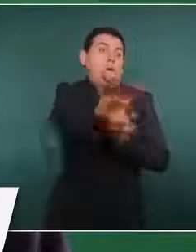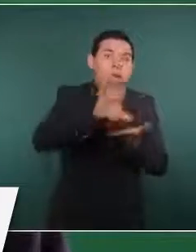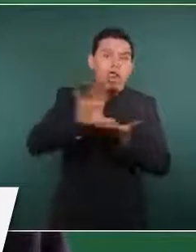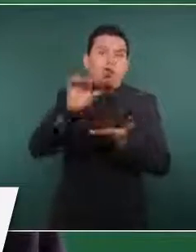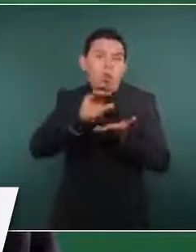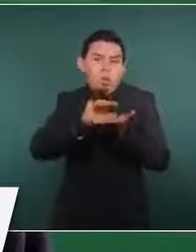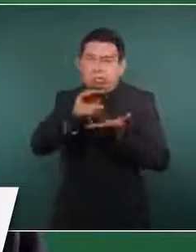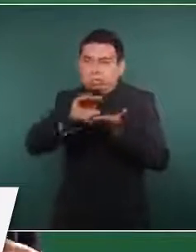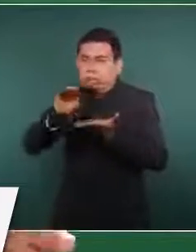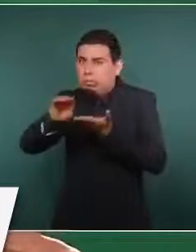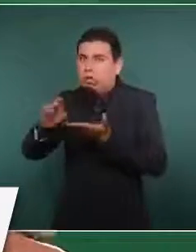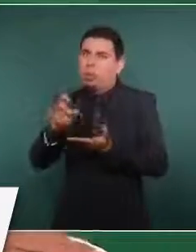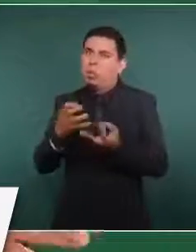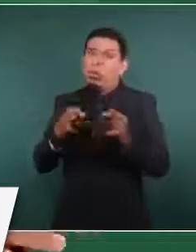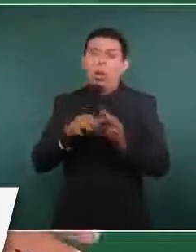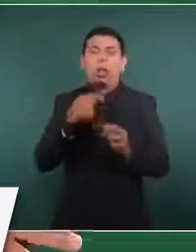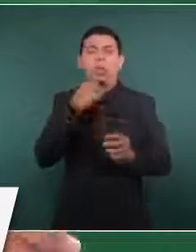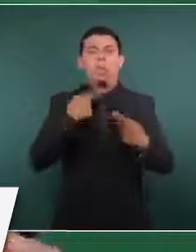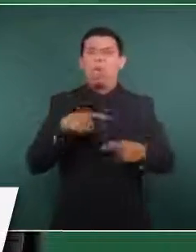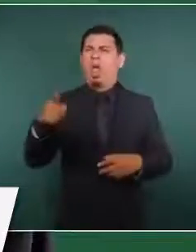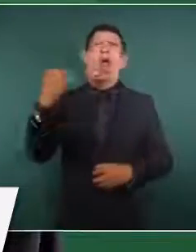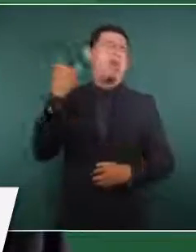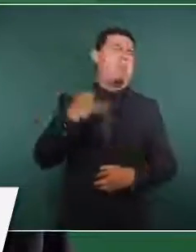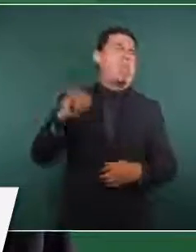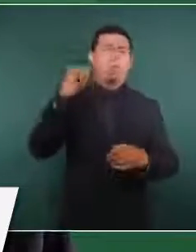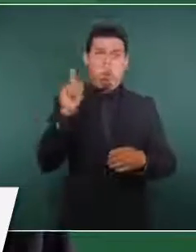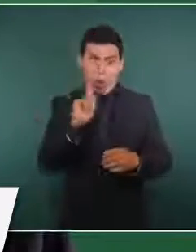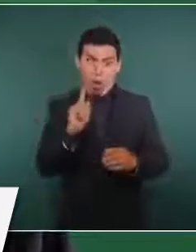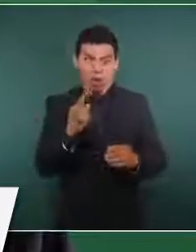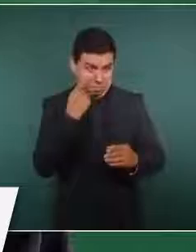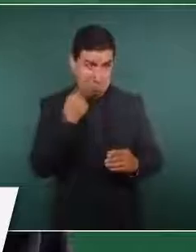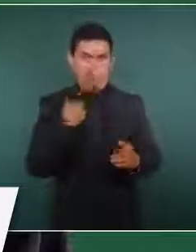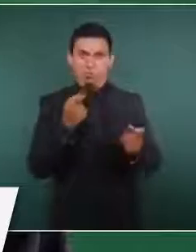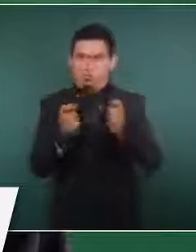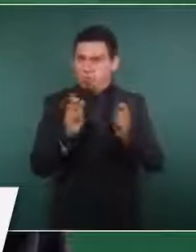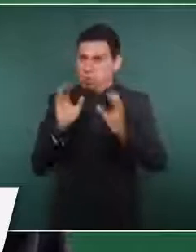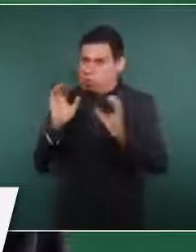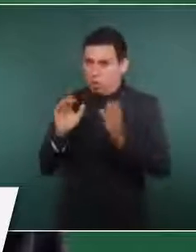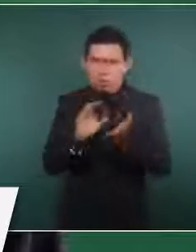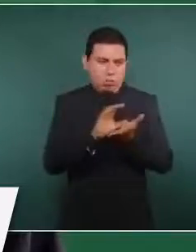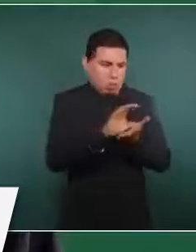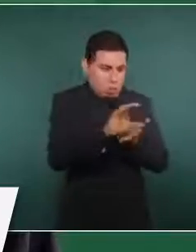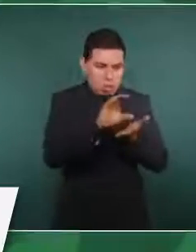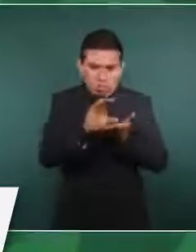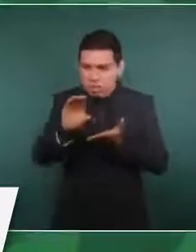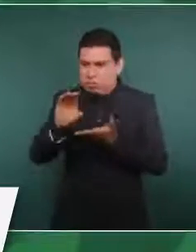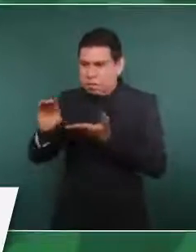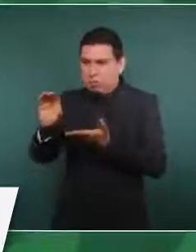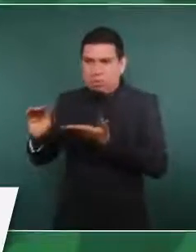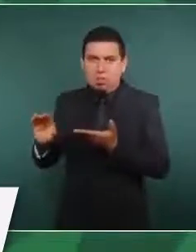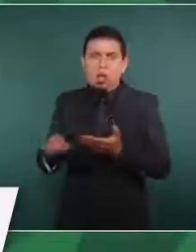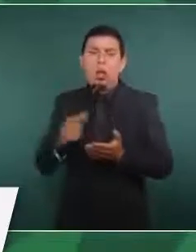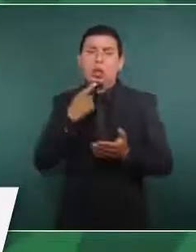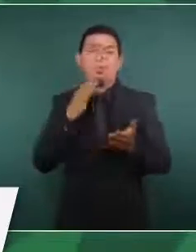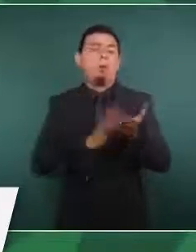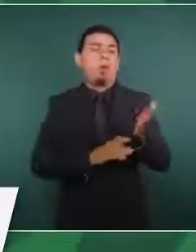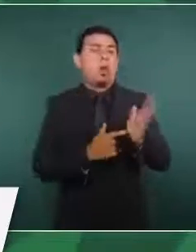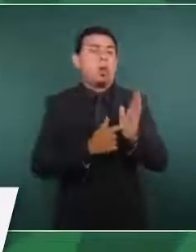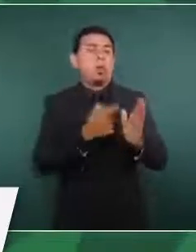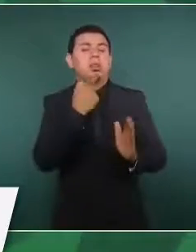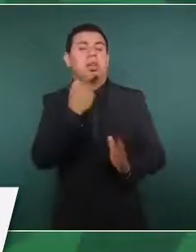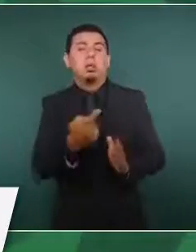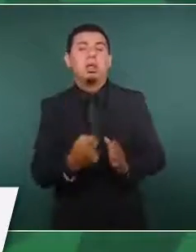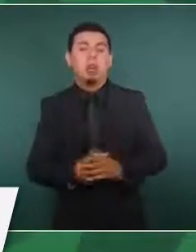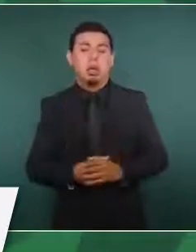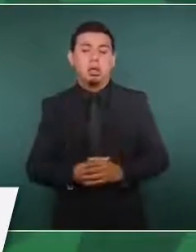Algunos intelectuales hicieron un documento diciendo que era una